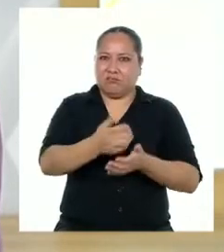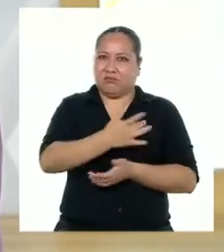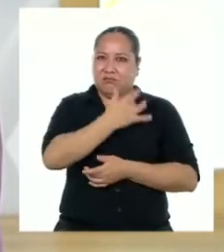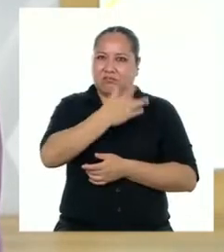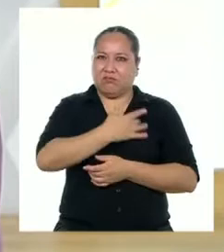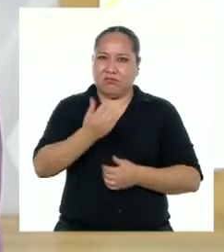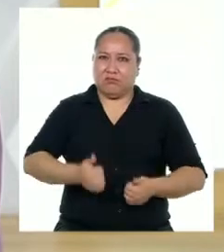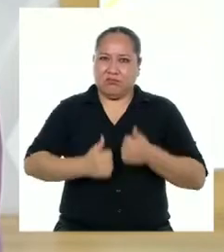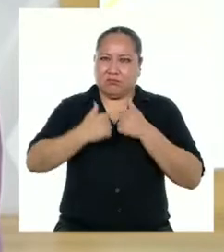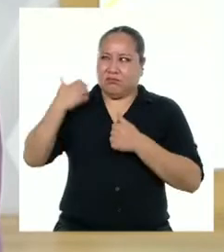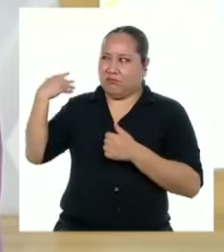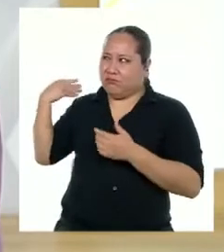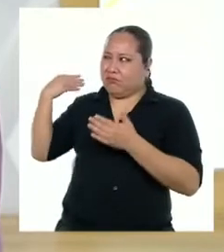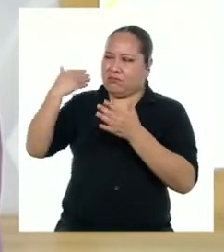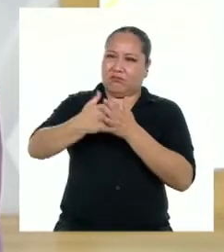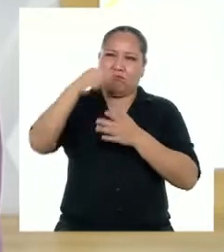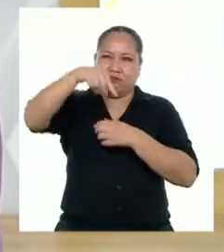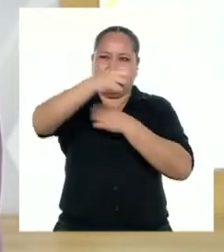2020?